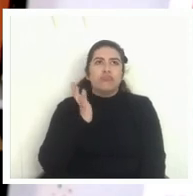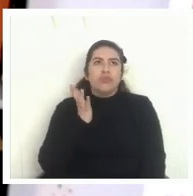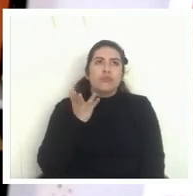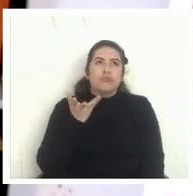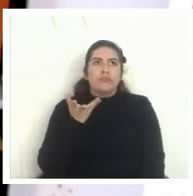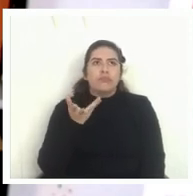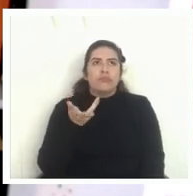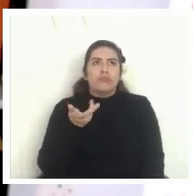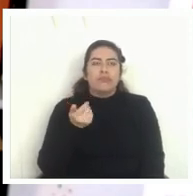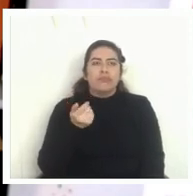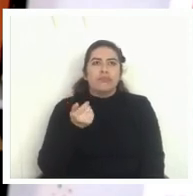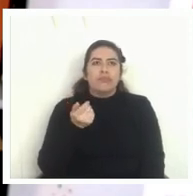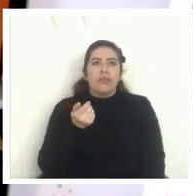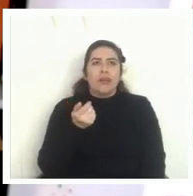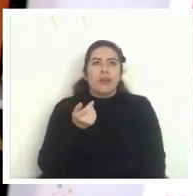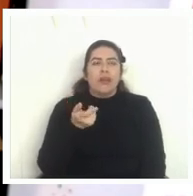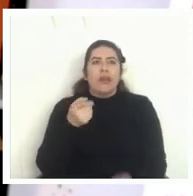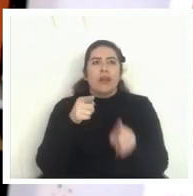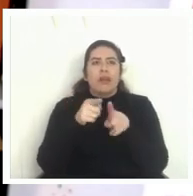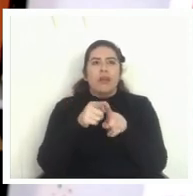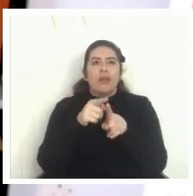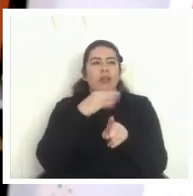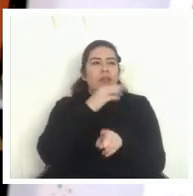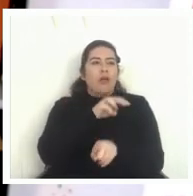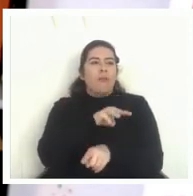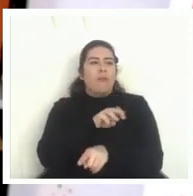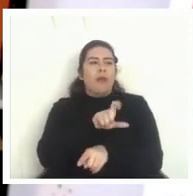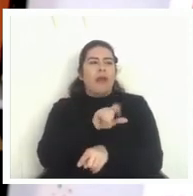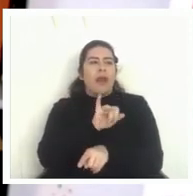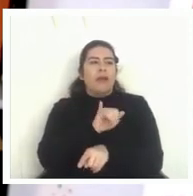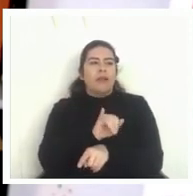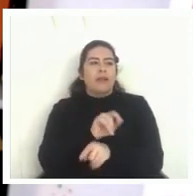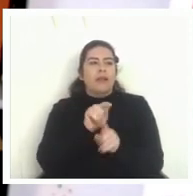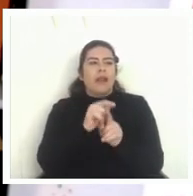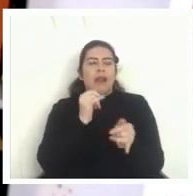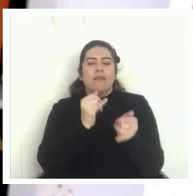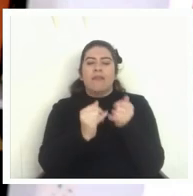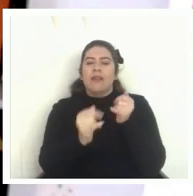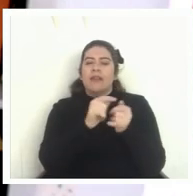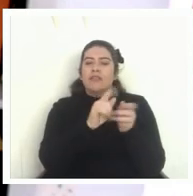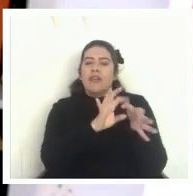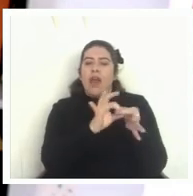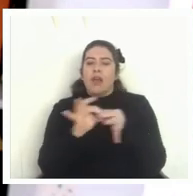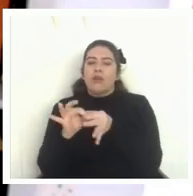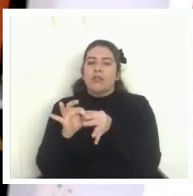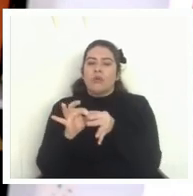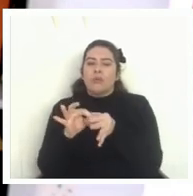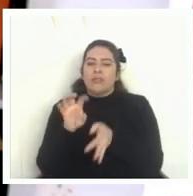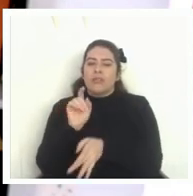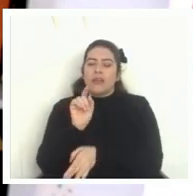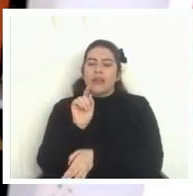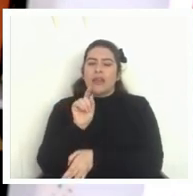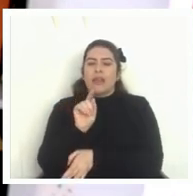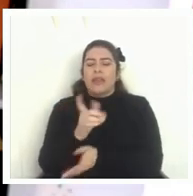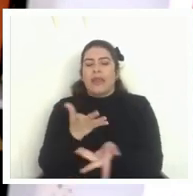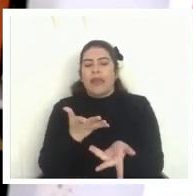respecto de lo que Melanie mencionó al final respecto de las consecuencias de las